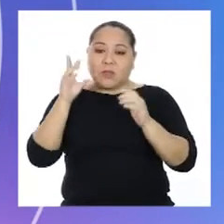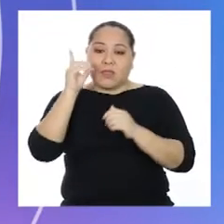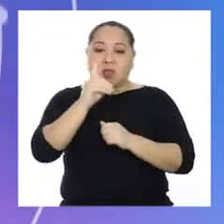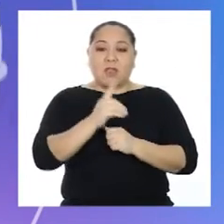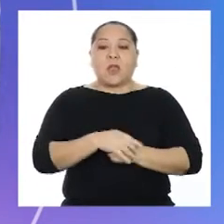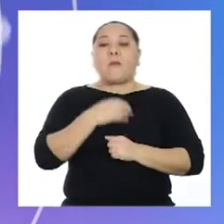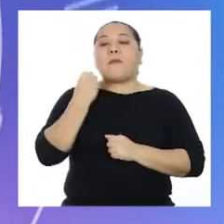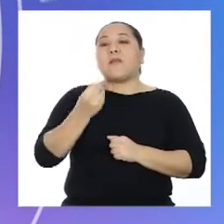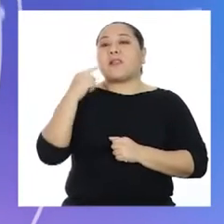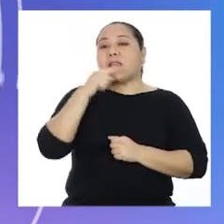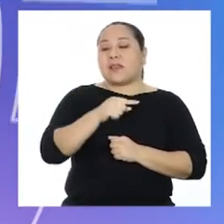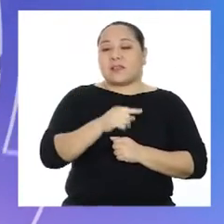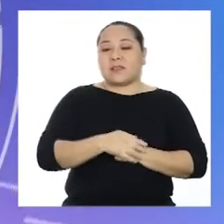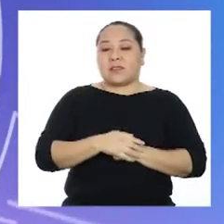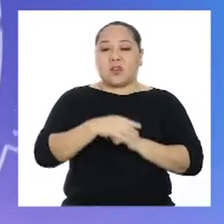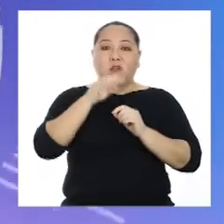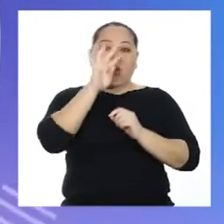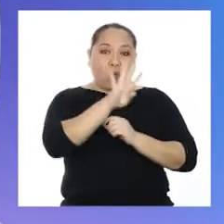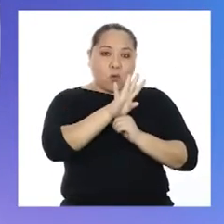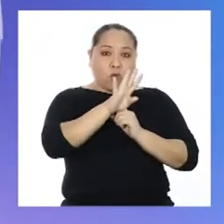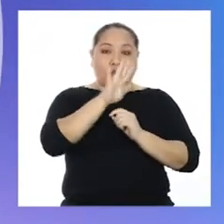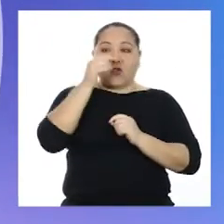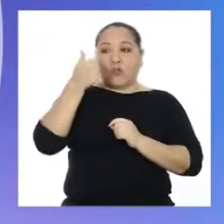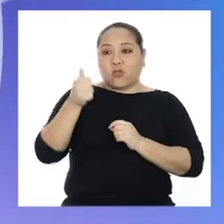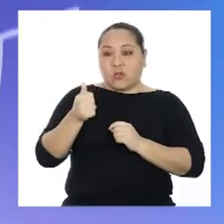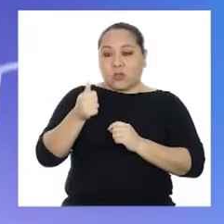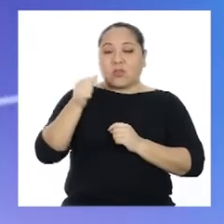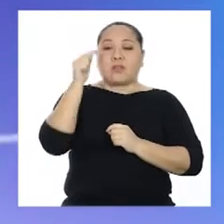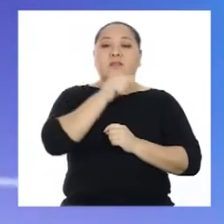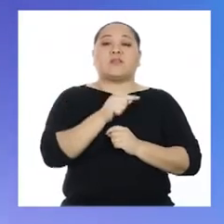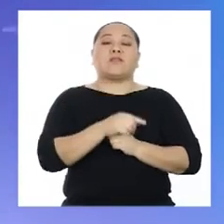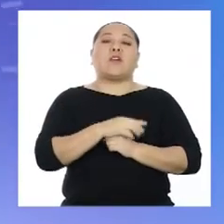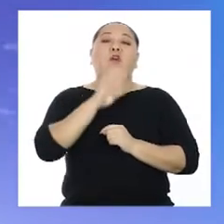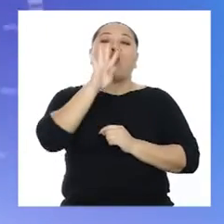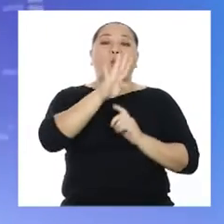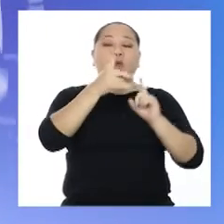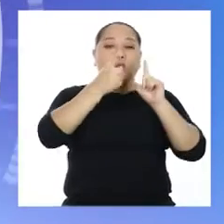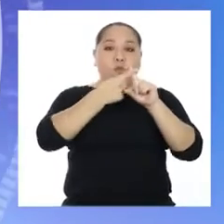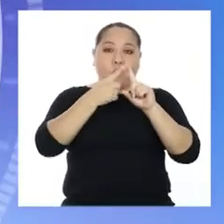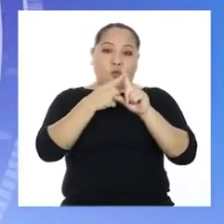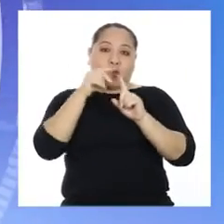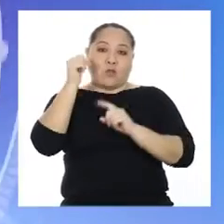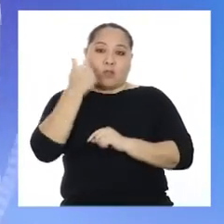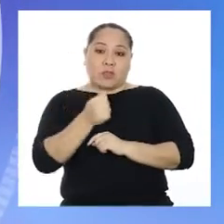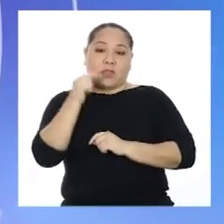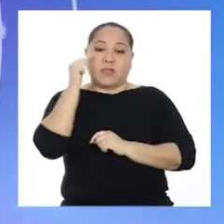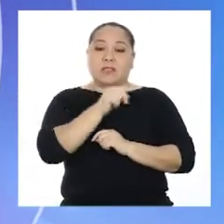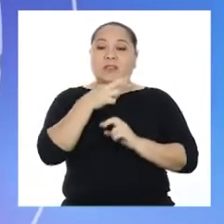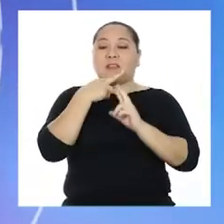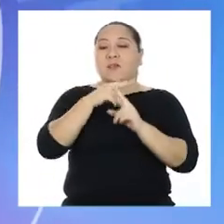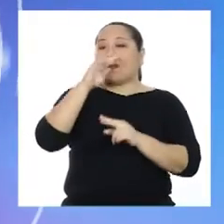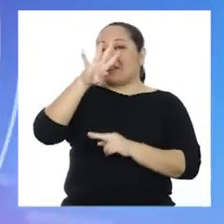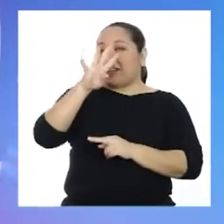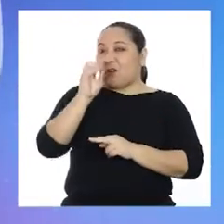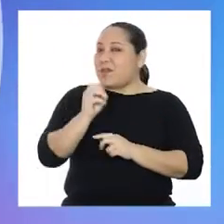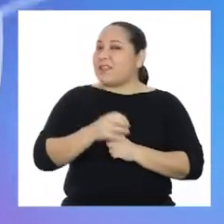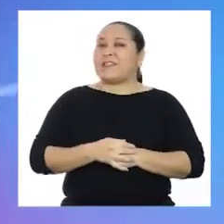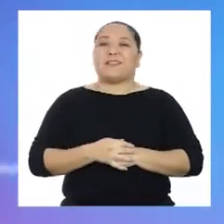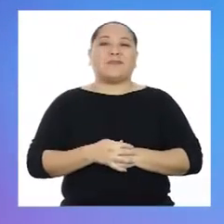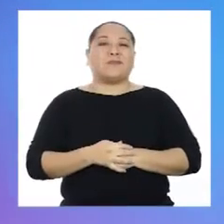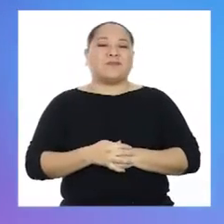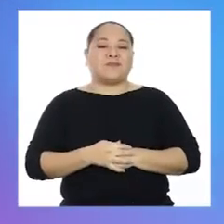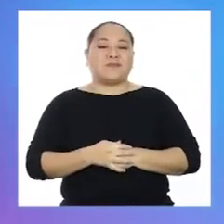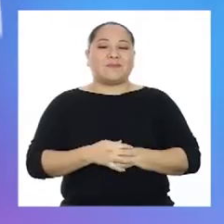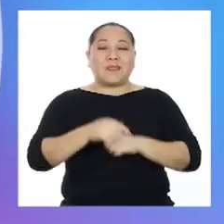aplicación D, porque si sumamos cuatro veces 10, es decir, 4 por 10, y eso es igual a